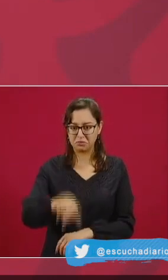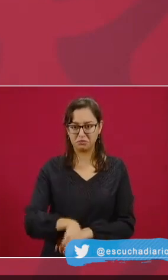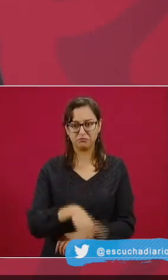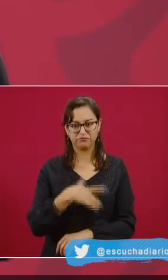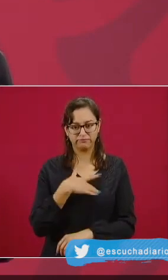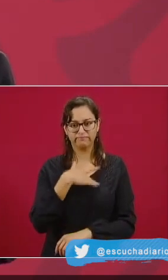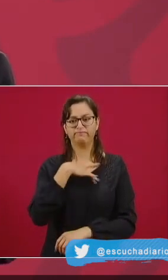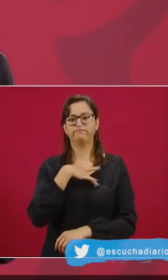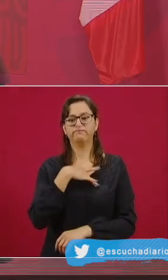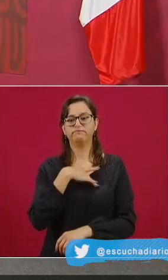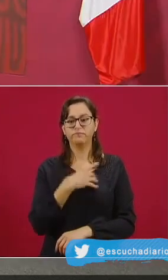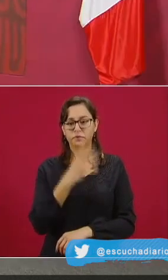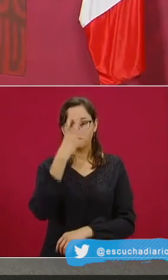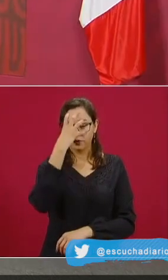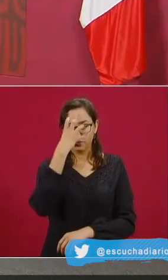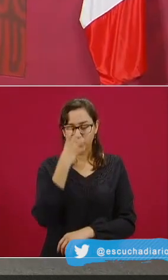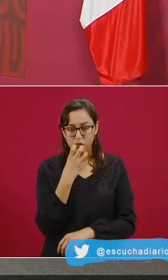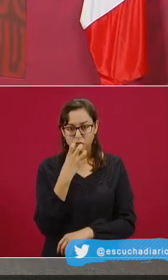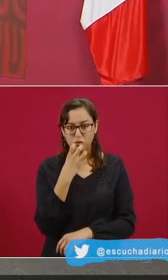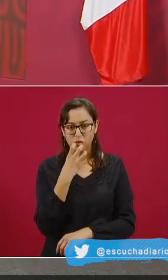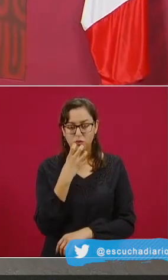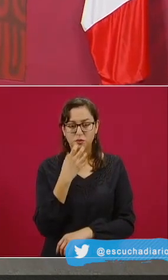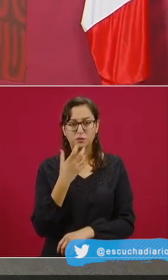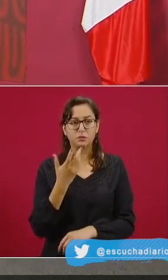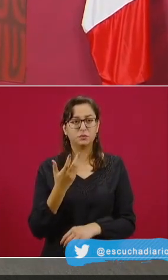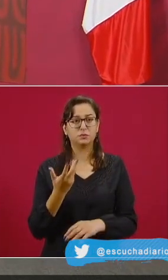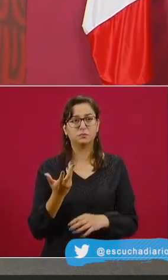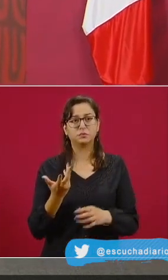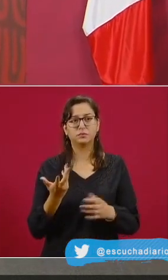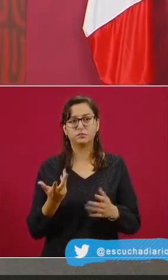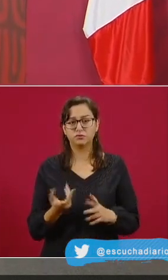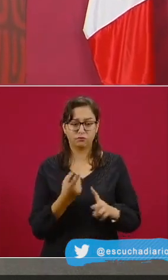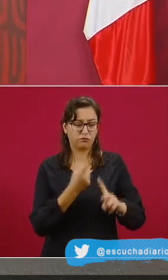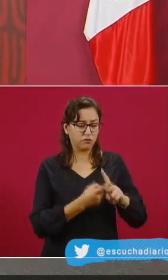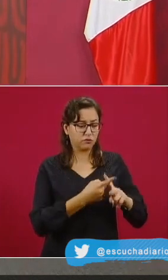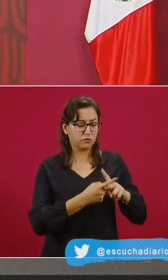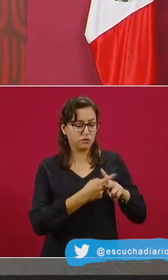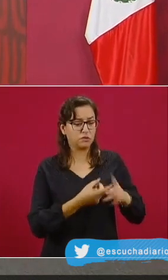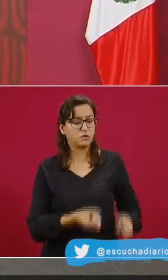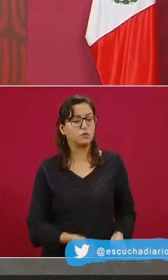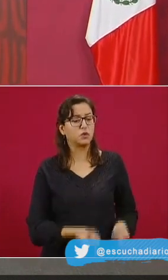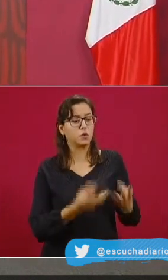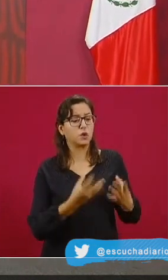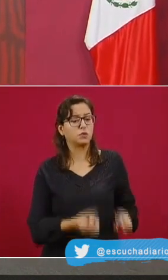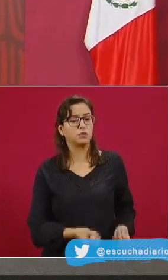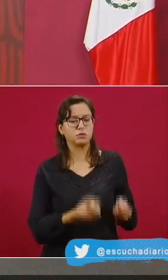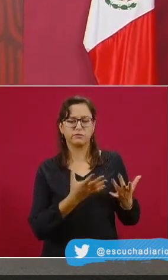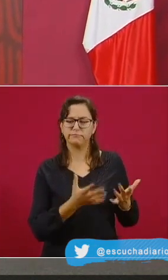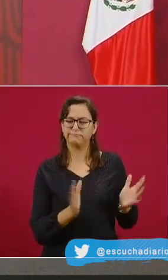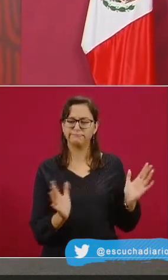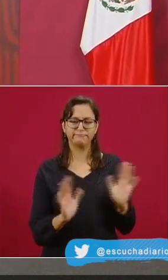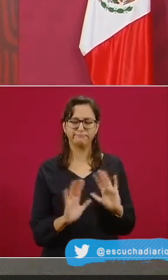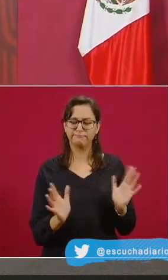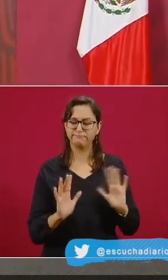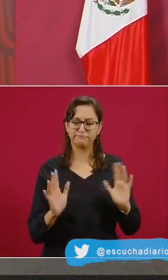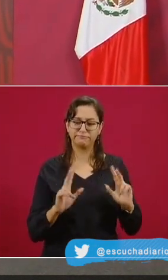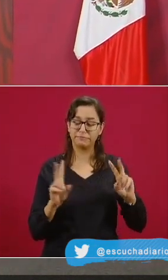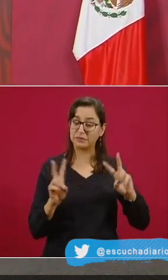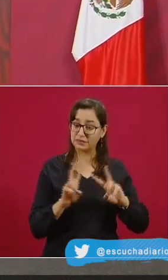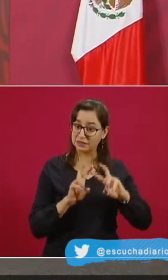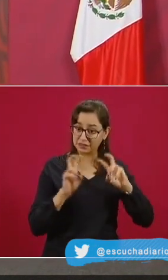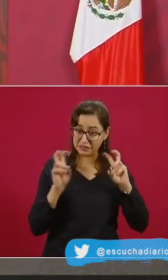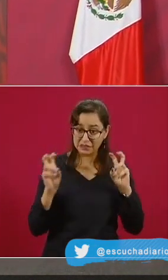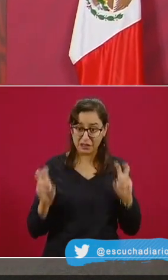Acevedo está detrás de la toma violenta de la CNDH en la Ciudad de México. Y en cuanto al tema del caso de corrupción de la planta de